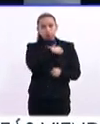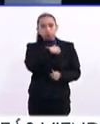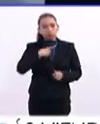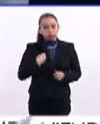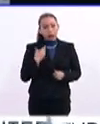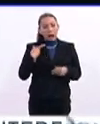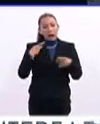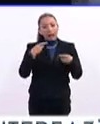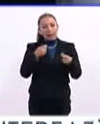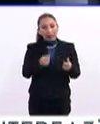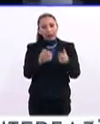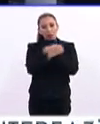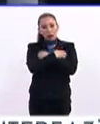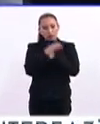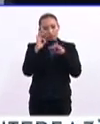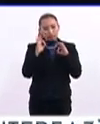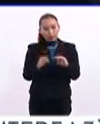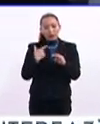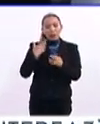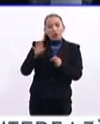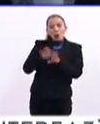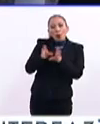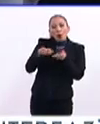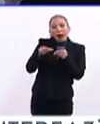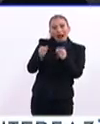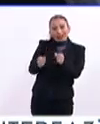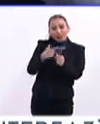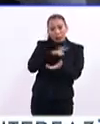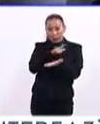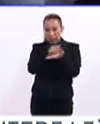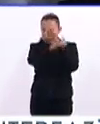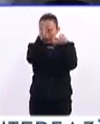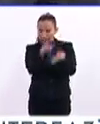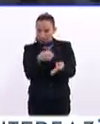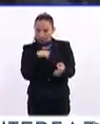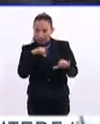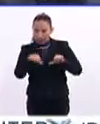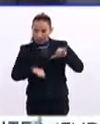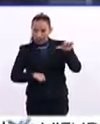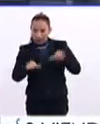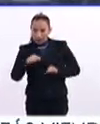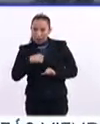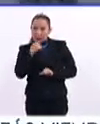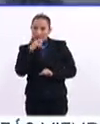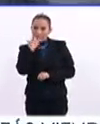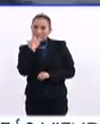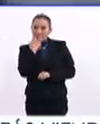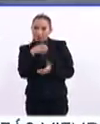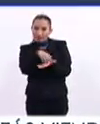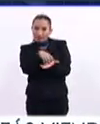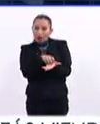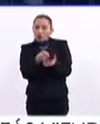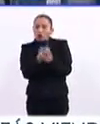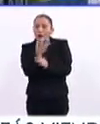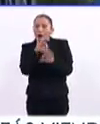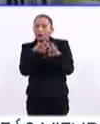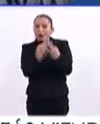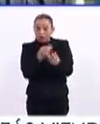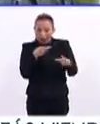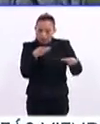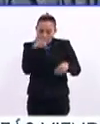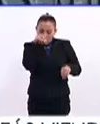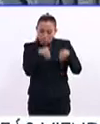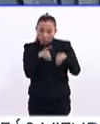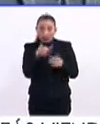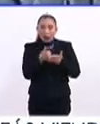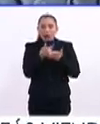garantizar la calidad educativa, la rendición de cuentas, la transparencia y adecuarse a la austeridad del gobierno a través de un nuevo modelo de desarrollo